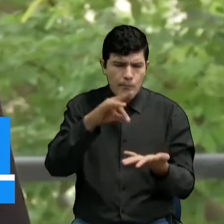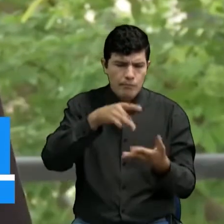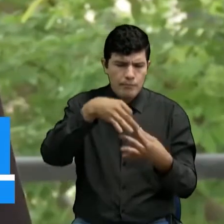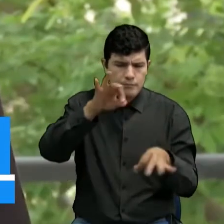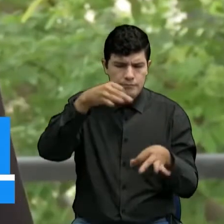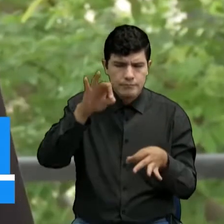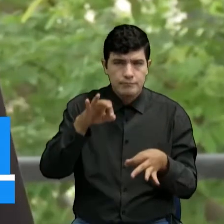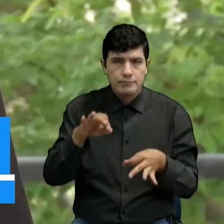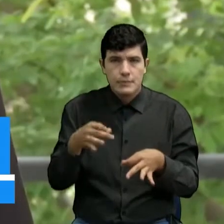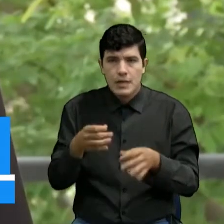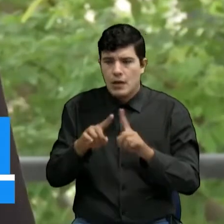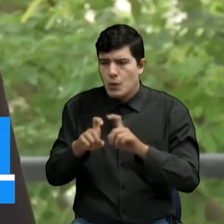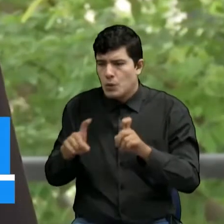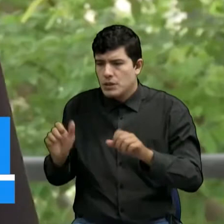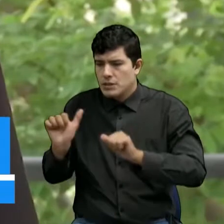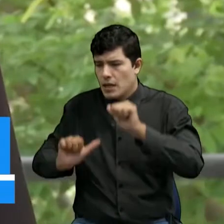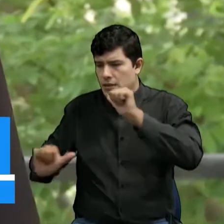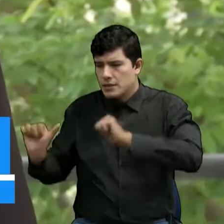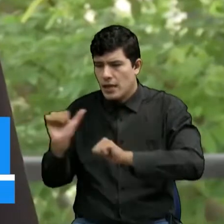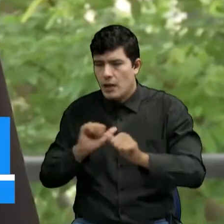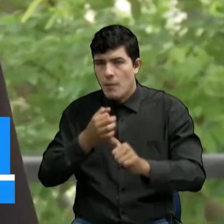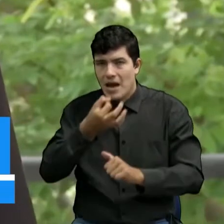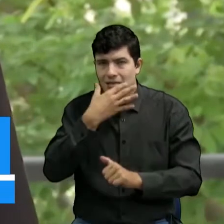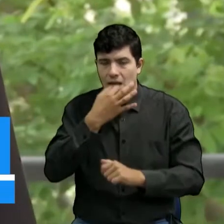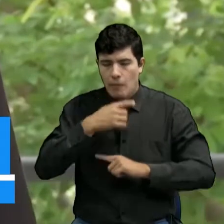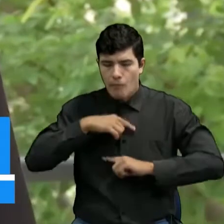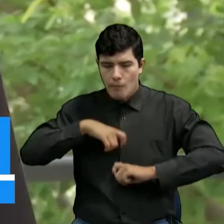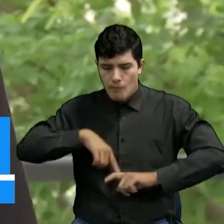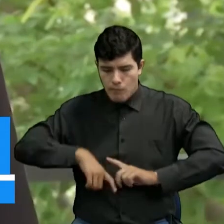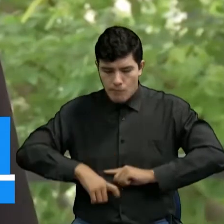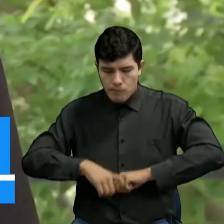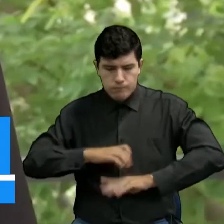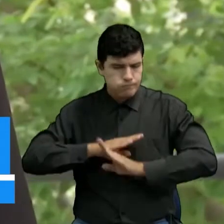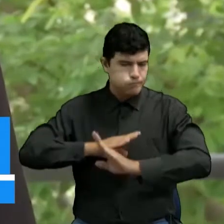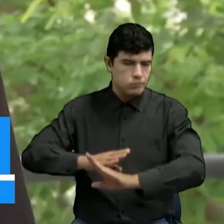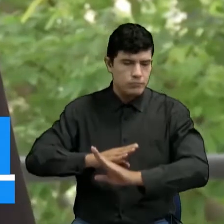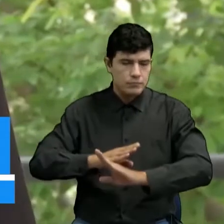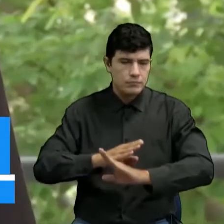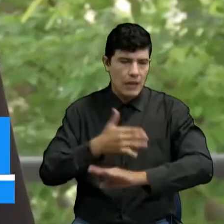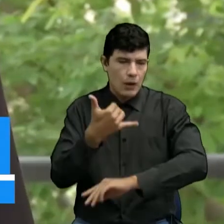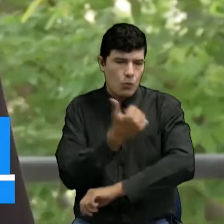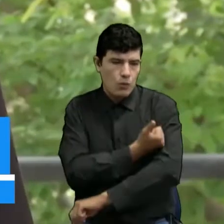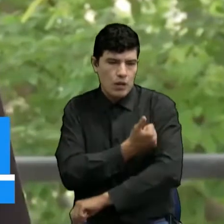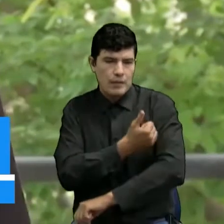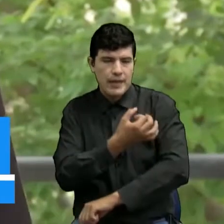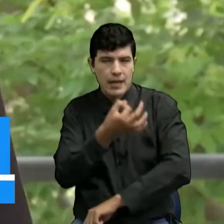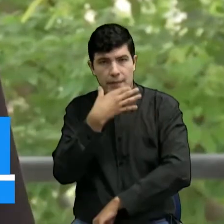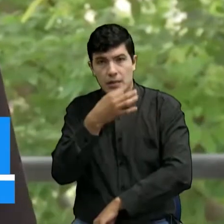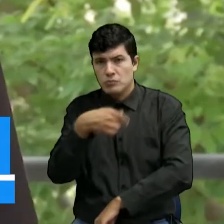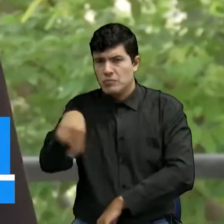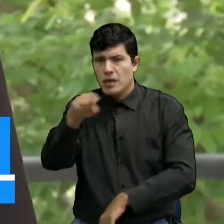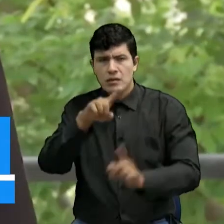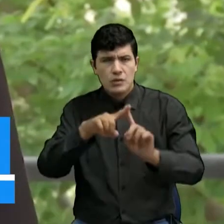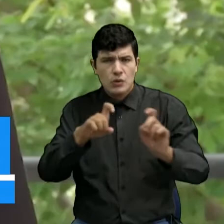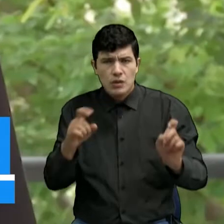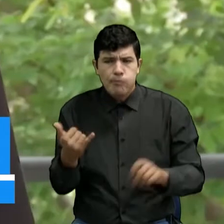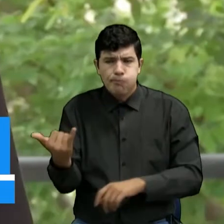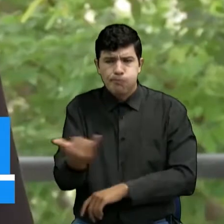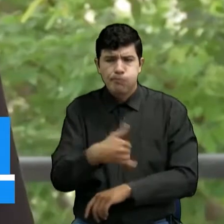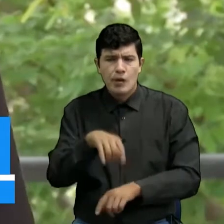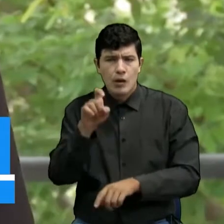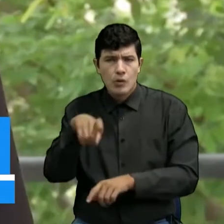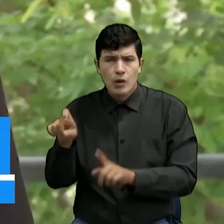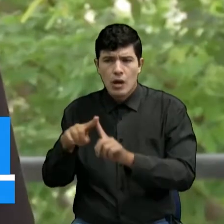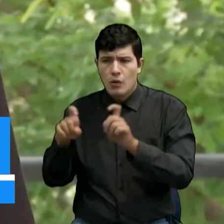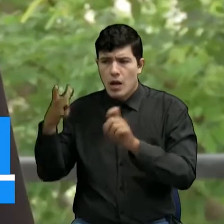aseo, desparasitantes, vacunas, medicamentos, de pronto cosas que ustedes tengan en sus hogares que en algún